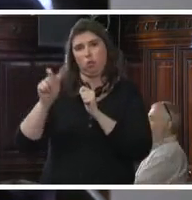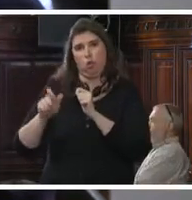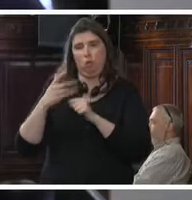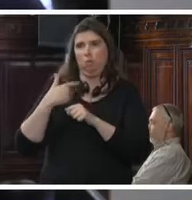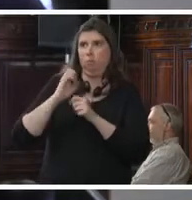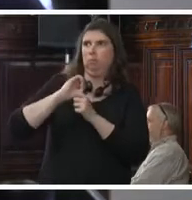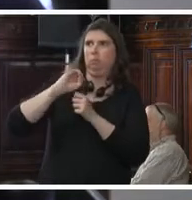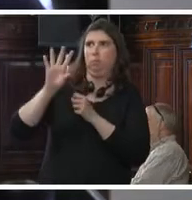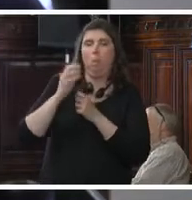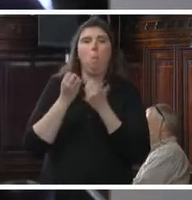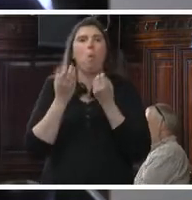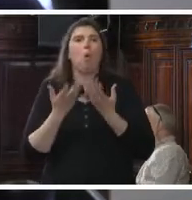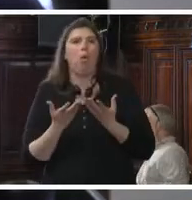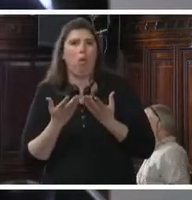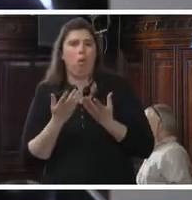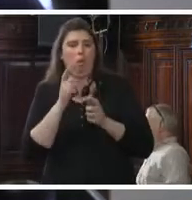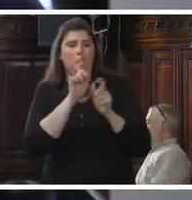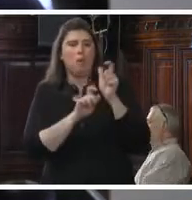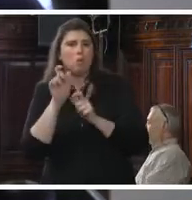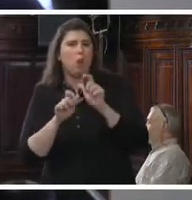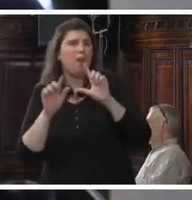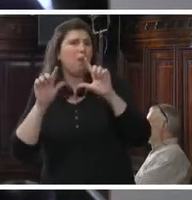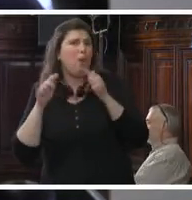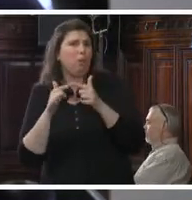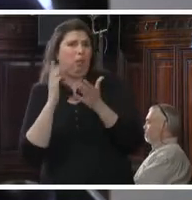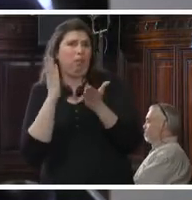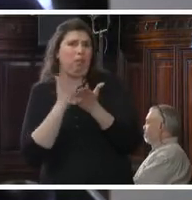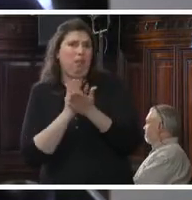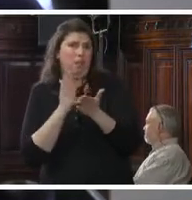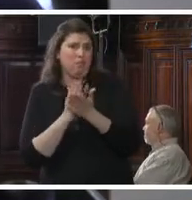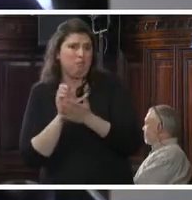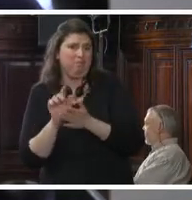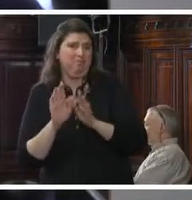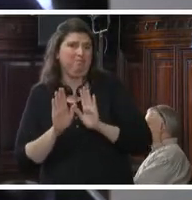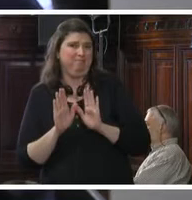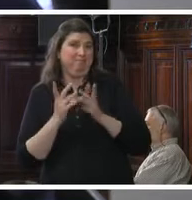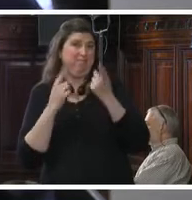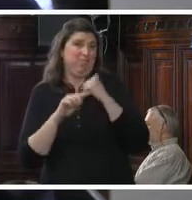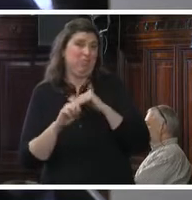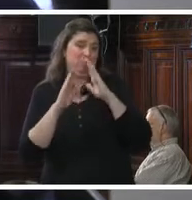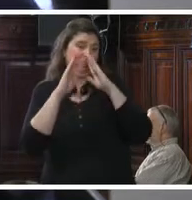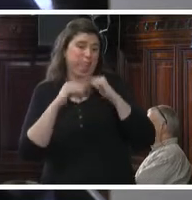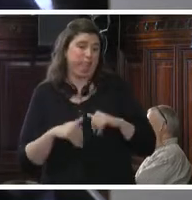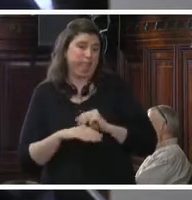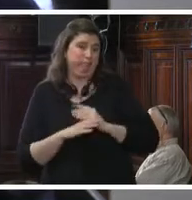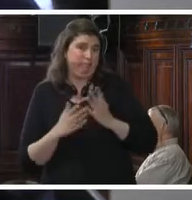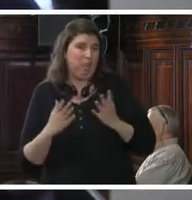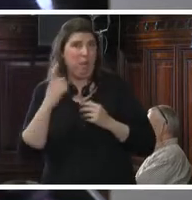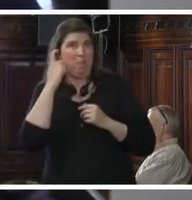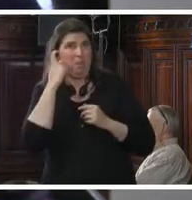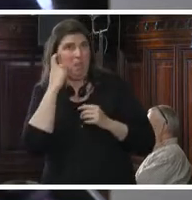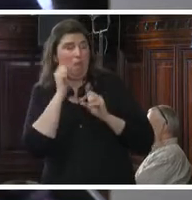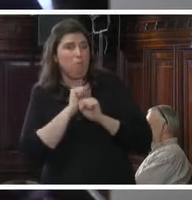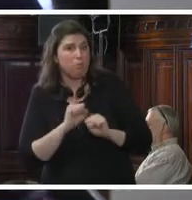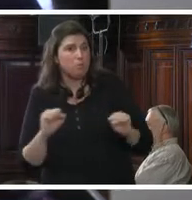Porque son personas que ni siquiera tienen ese derecho. Entonces, muchísimo menos podemos pensar en la